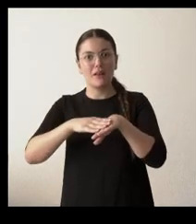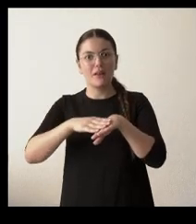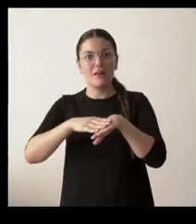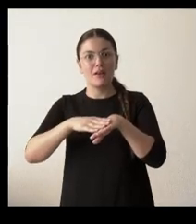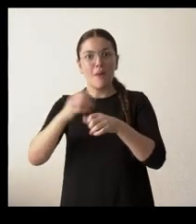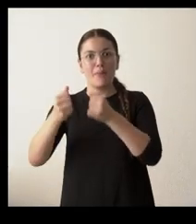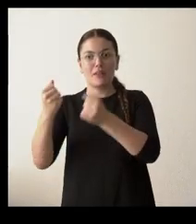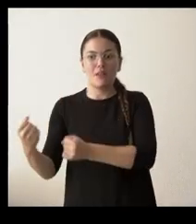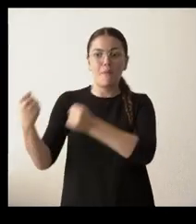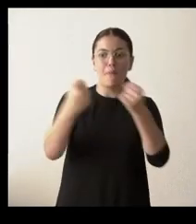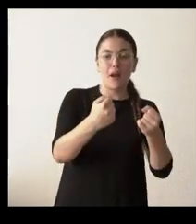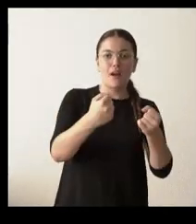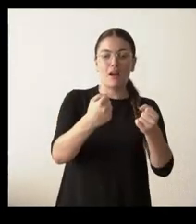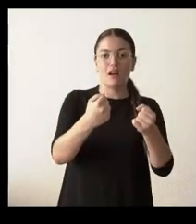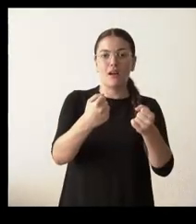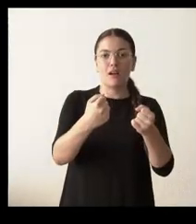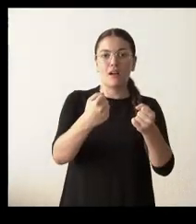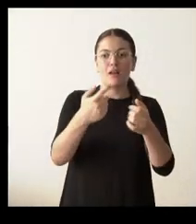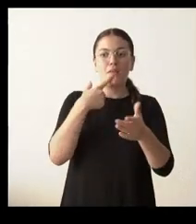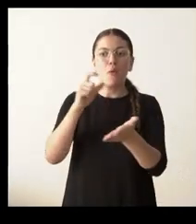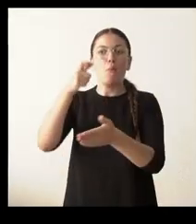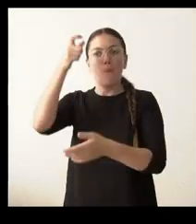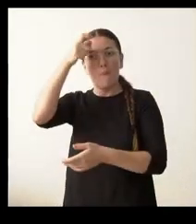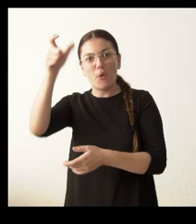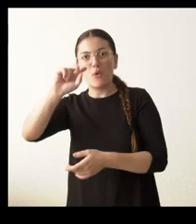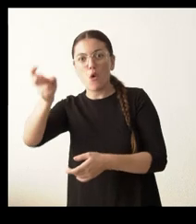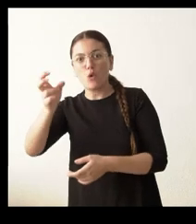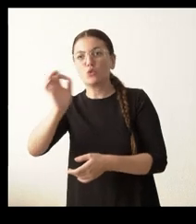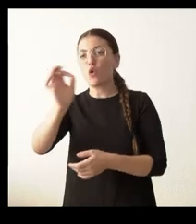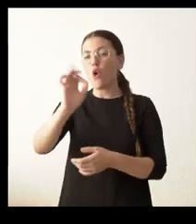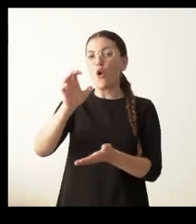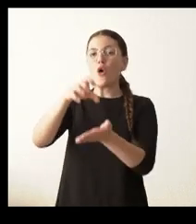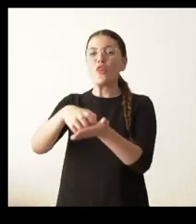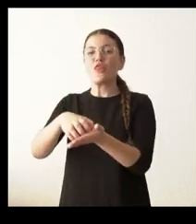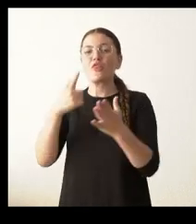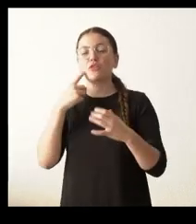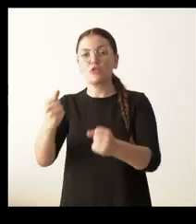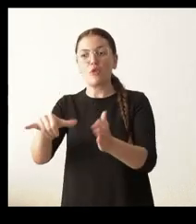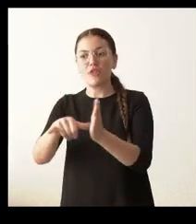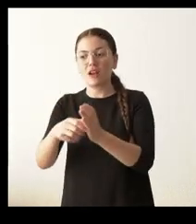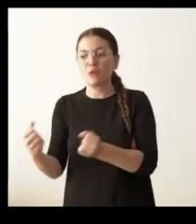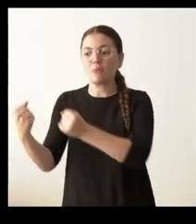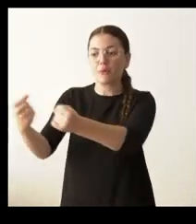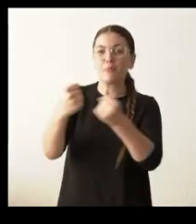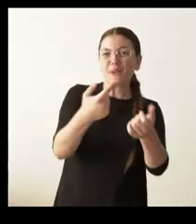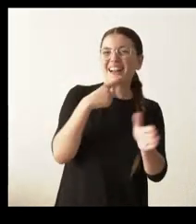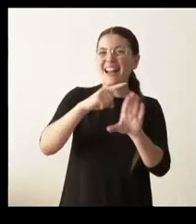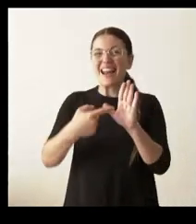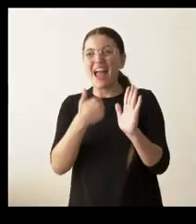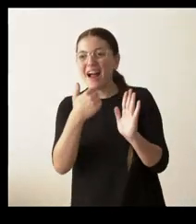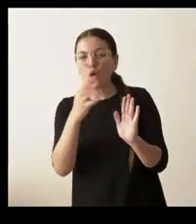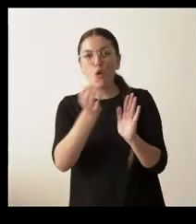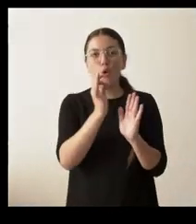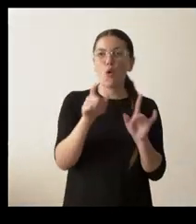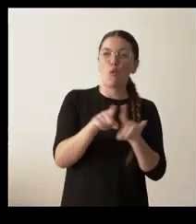al consultorio del pueblo de al lado o al centro de salud más cercano? No sé si va a haber ley o eso queda un poco matizado por